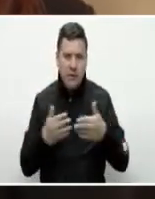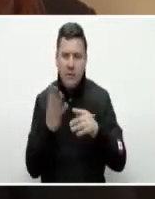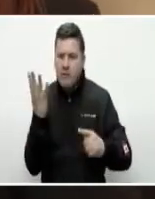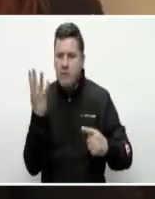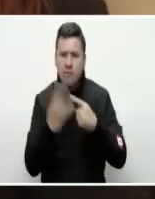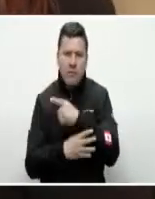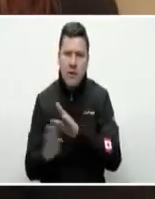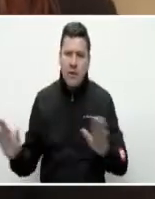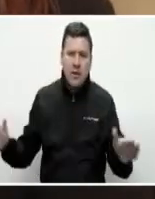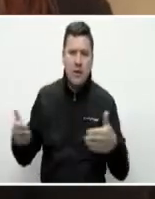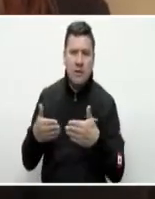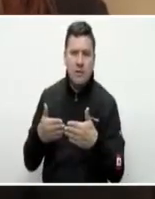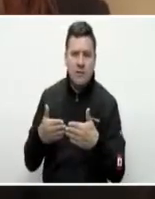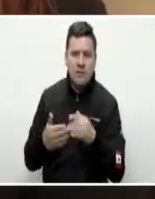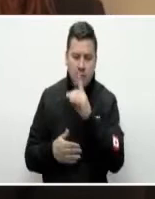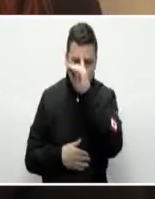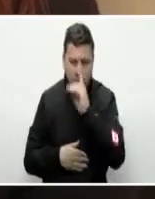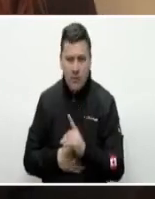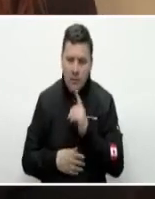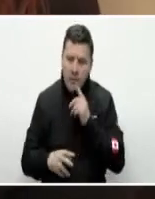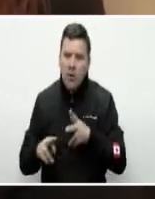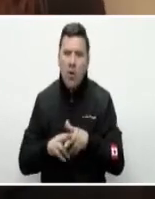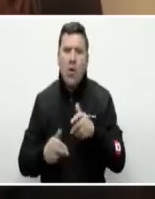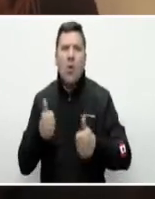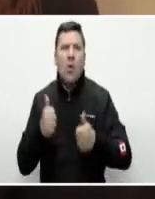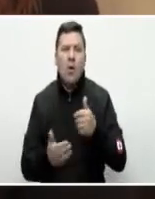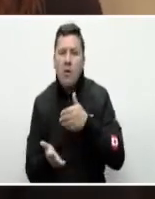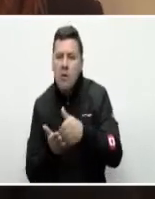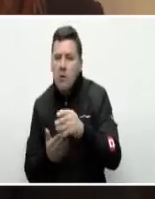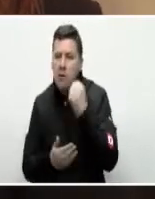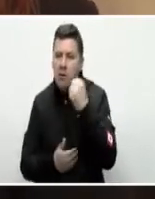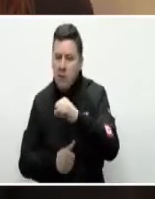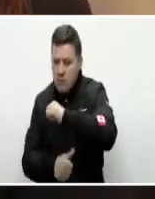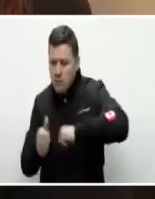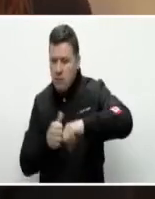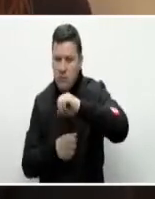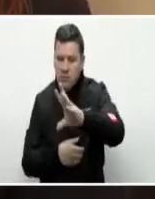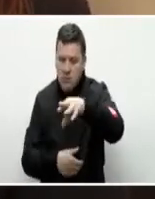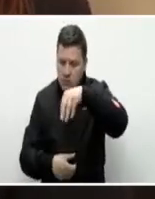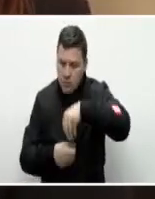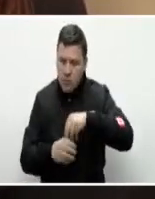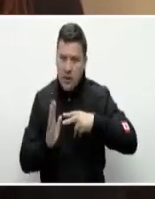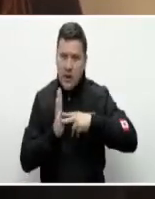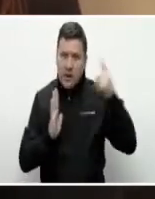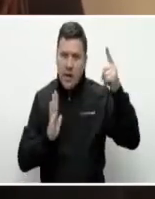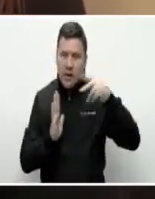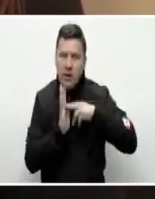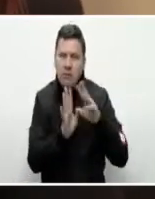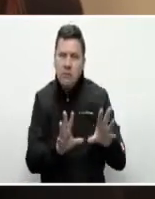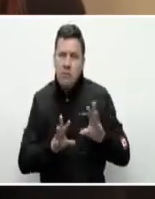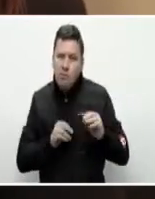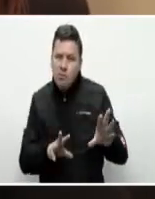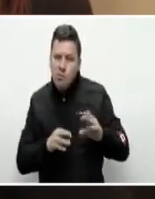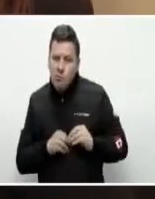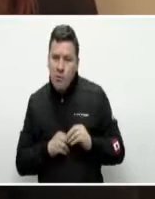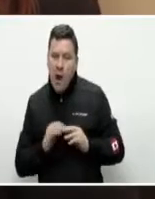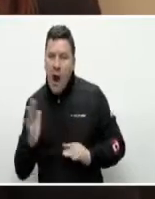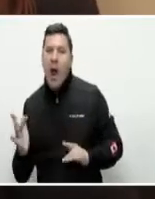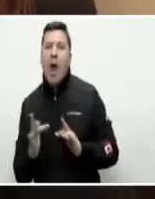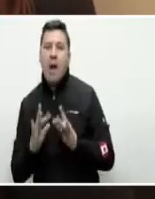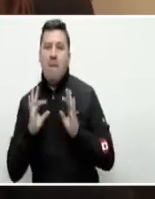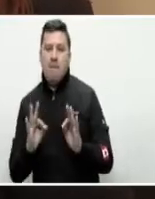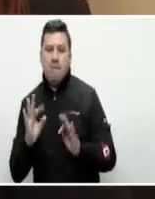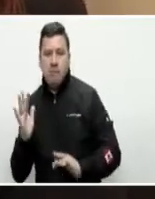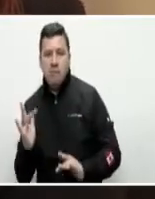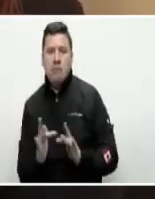tecnológicas y los decisores desde entender cuáles son los costos beneficios de poder integrar este tipo de tecnologías y si realmente son pertinentes para la